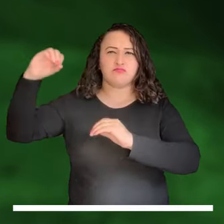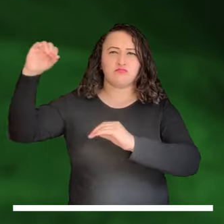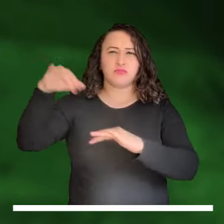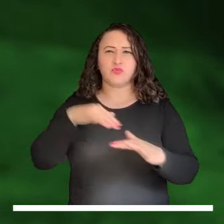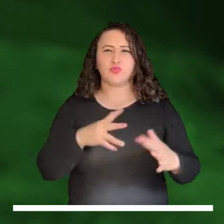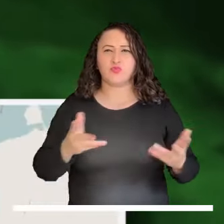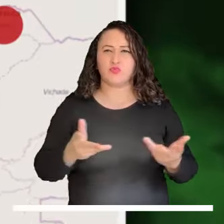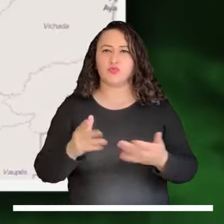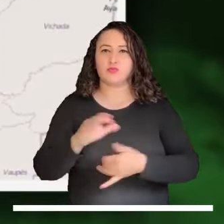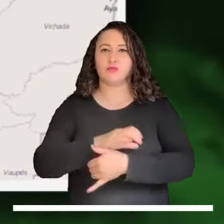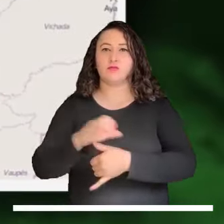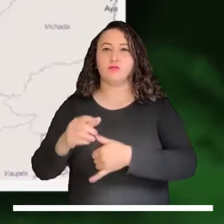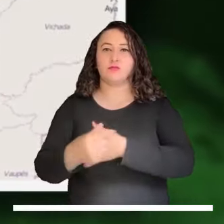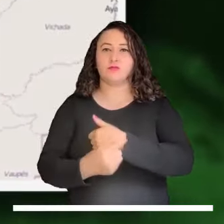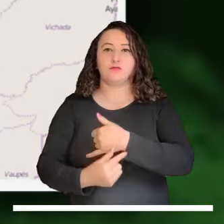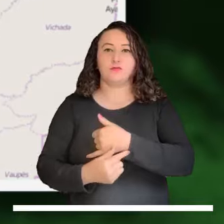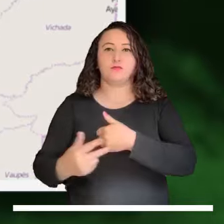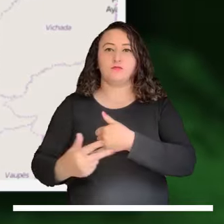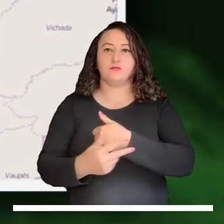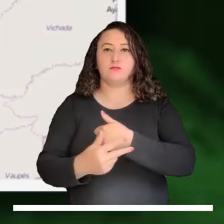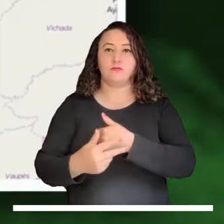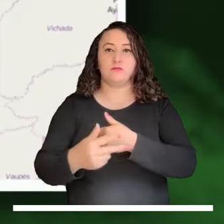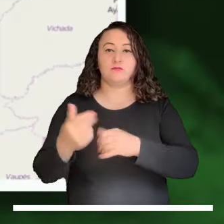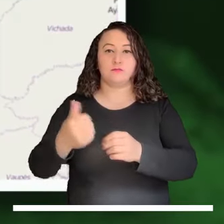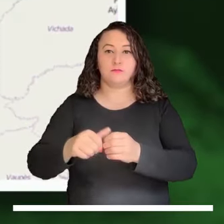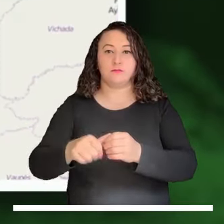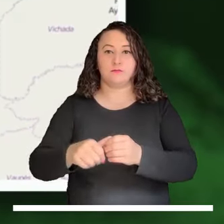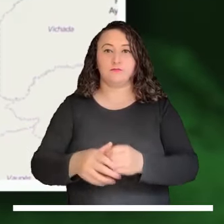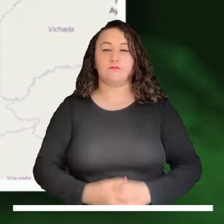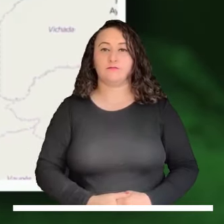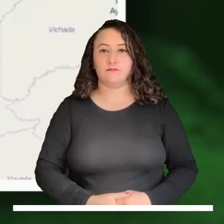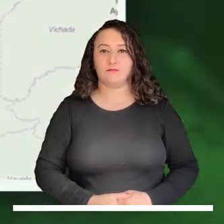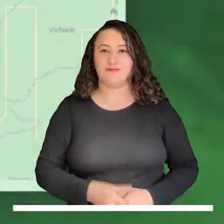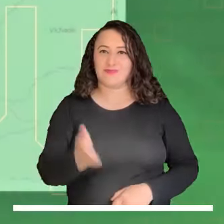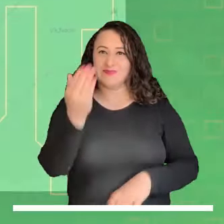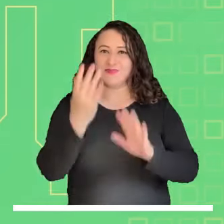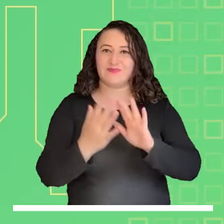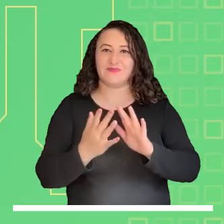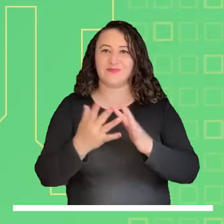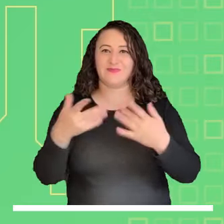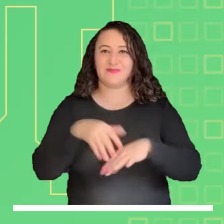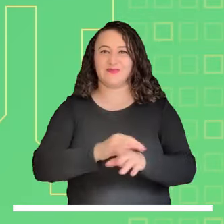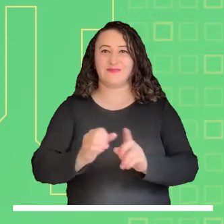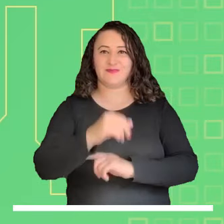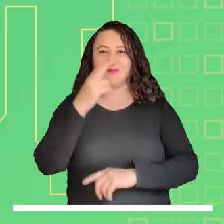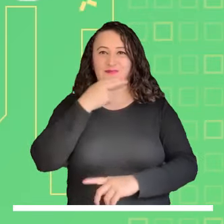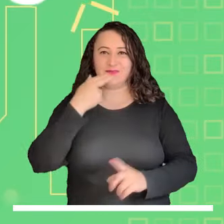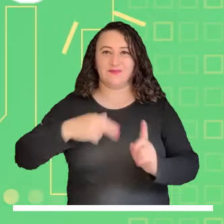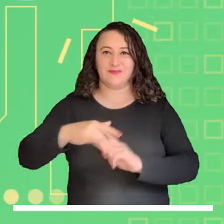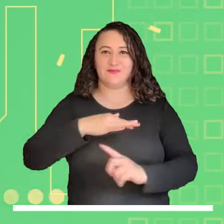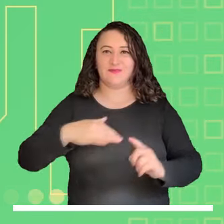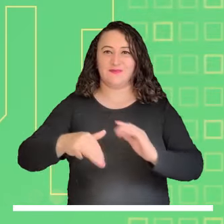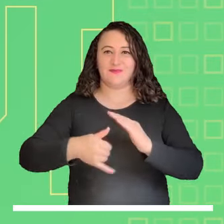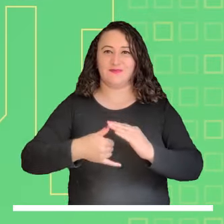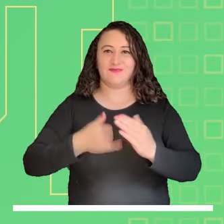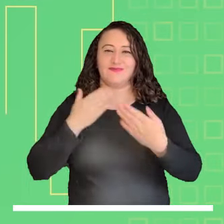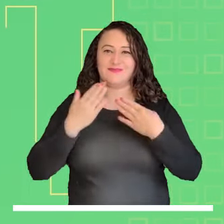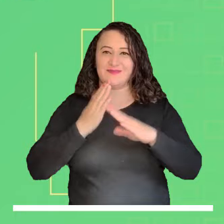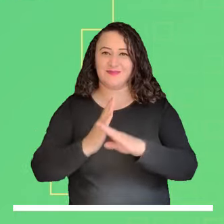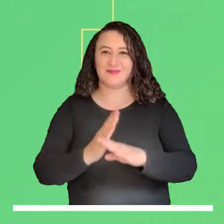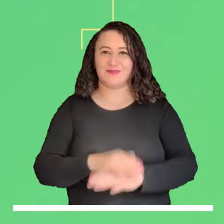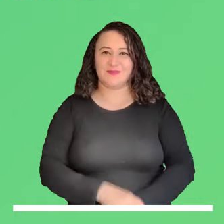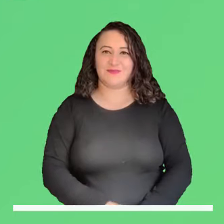posibles deslizamientos en el Caribe, el Pacífico, los Andes y Arauca. Síguenos en nuestras redes